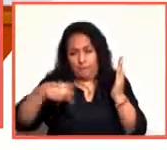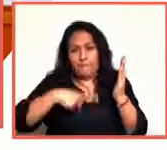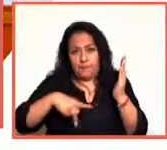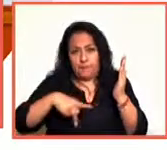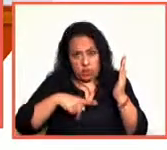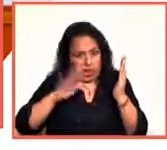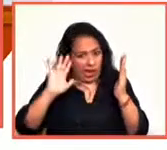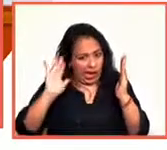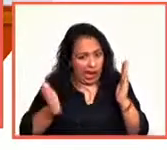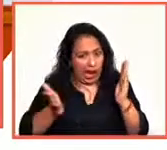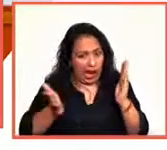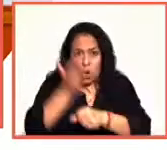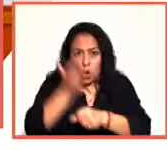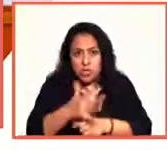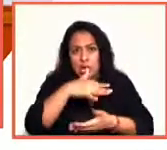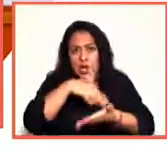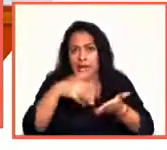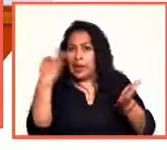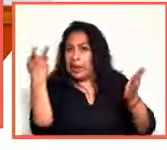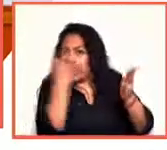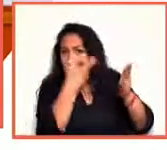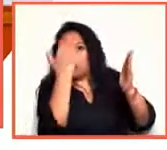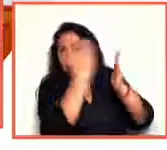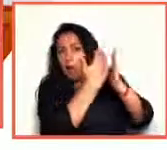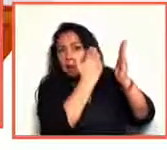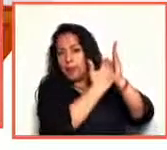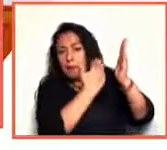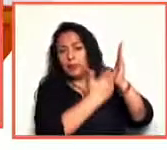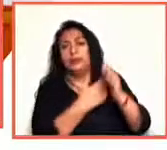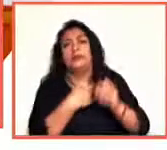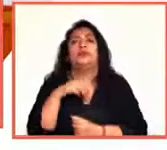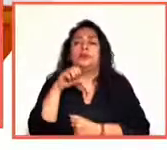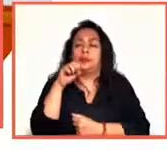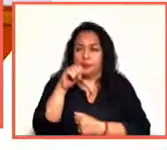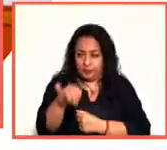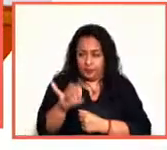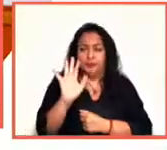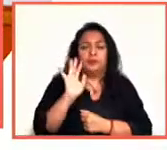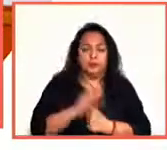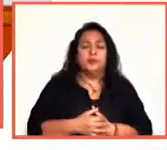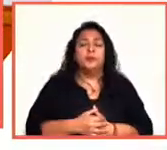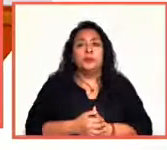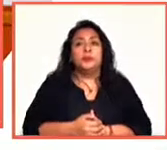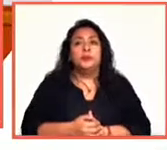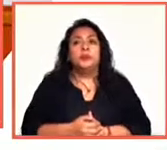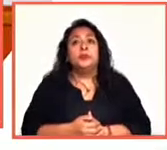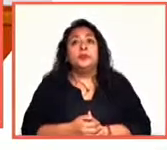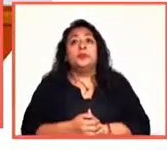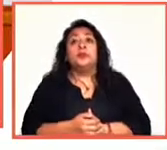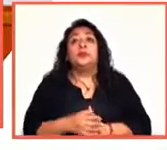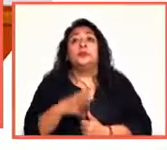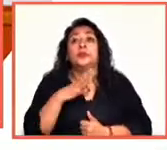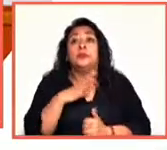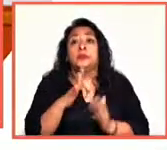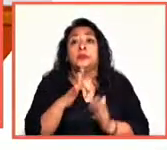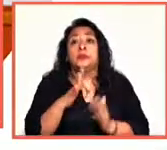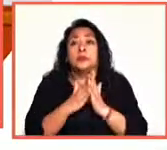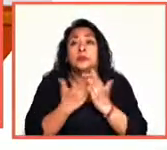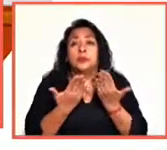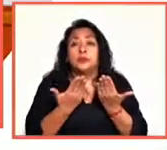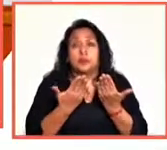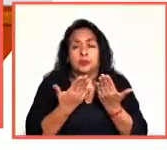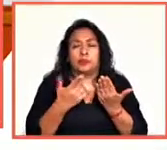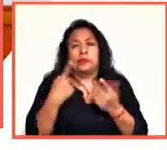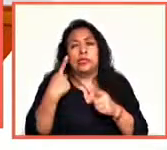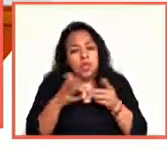pero ya a estos libros. Sí, cómo no. canon poético. Ahí está en el libro, quien lo cree se dará cuenta